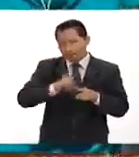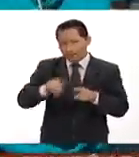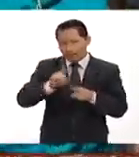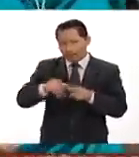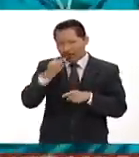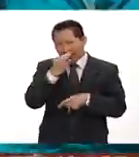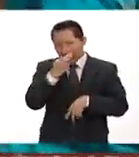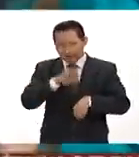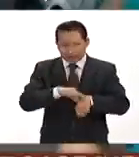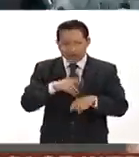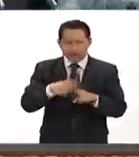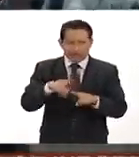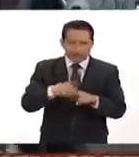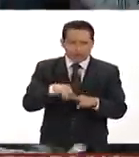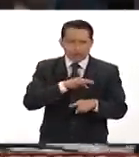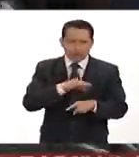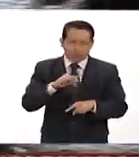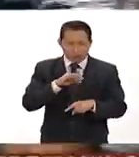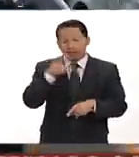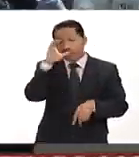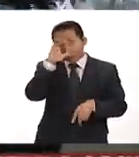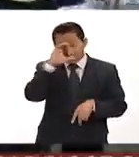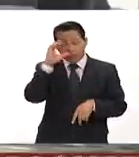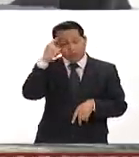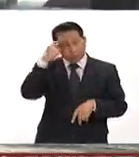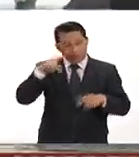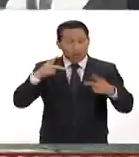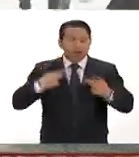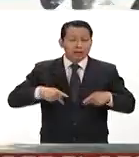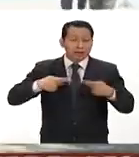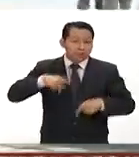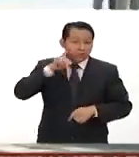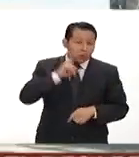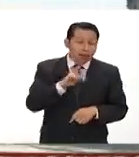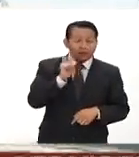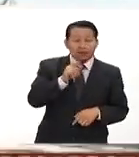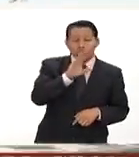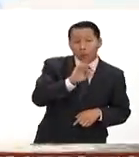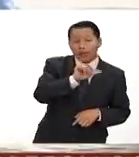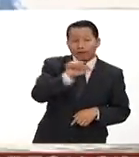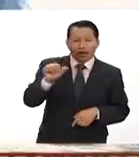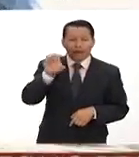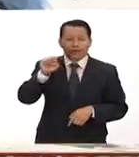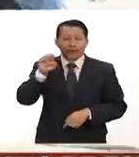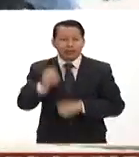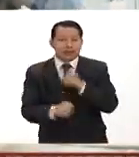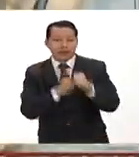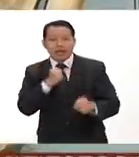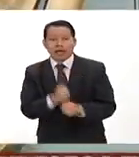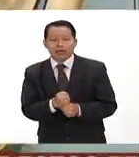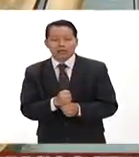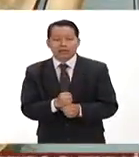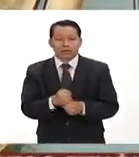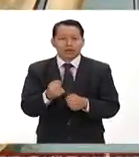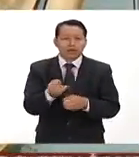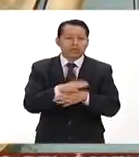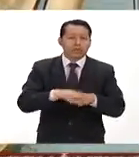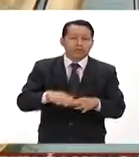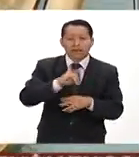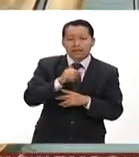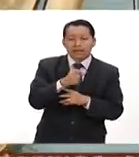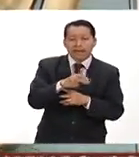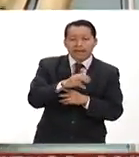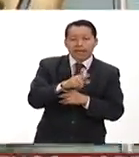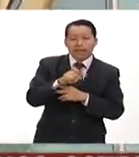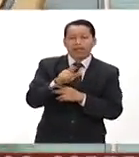realizarán mastografías a todas las derechohabientes de 40 a 60 años con información de Jacqueline